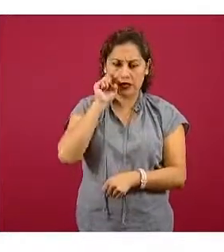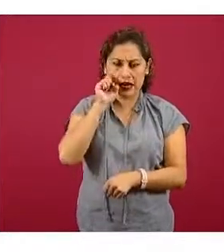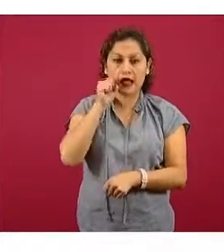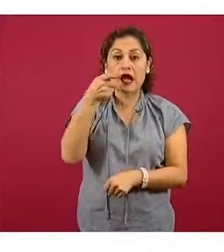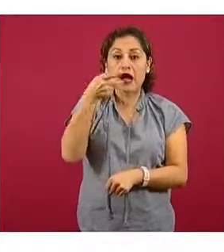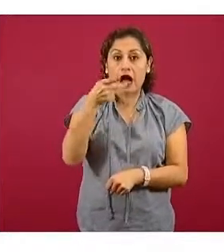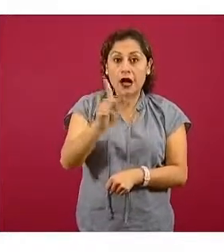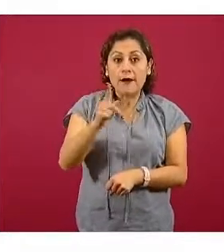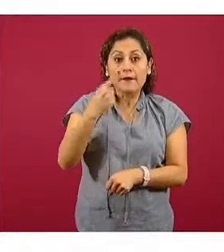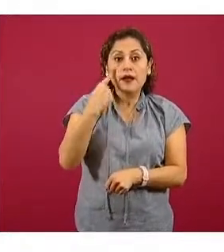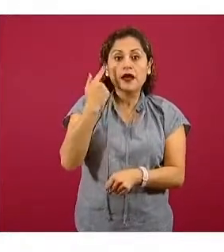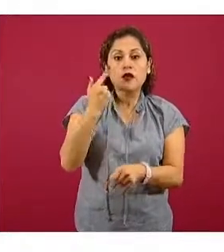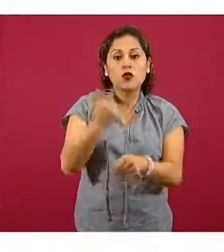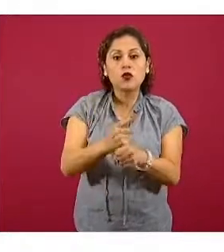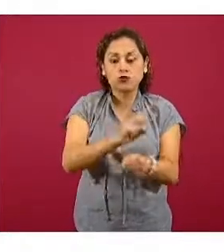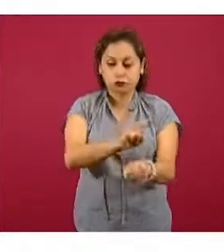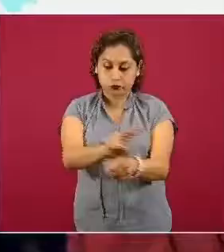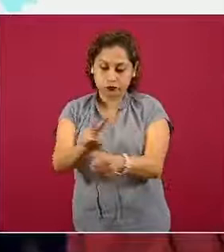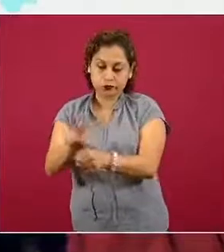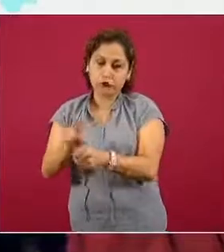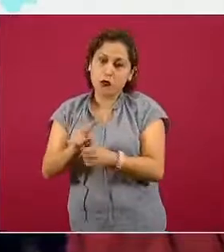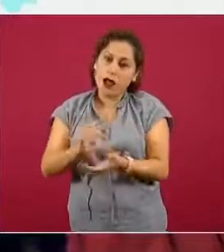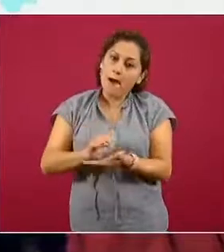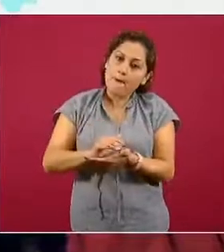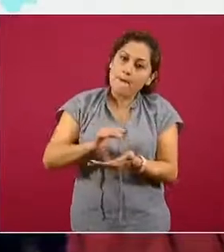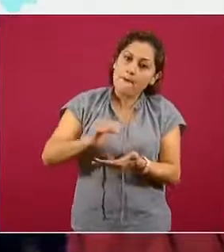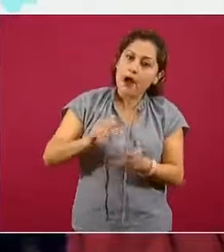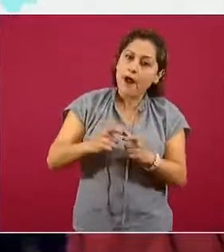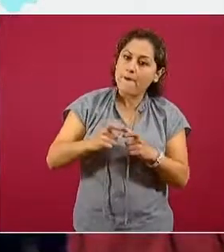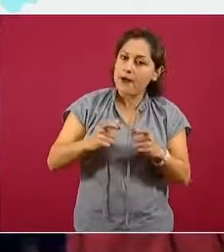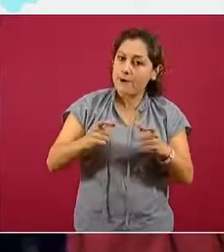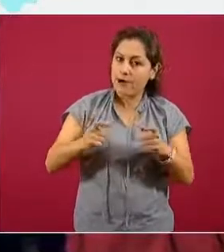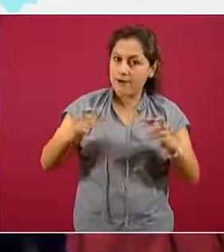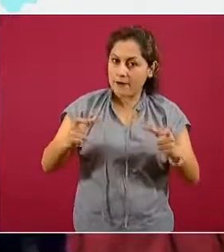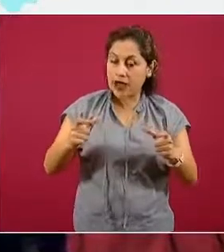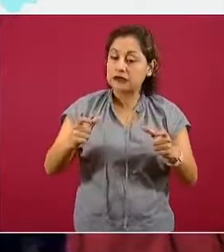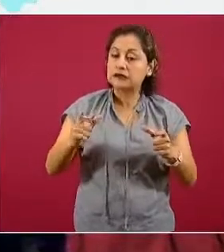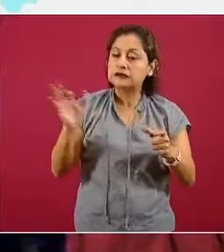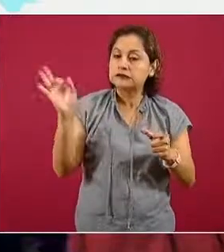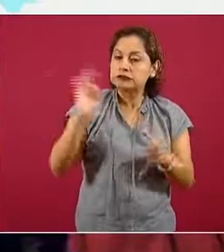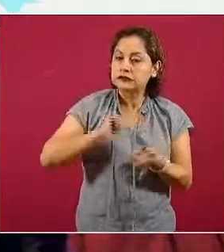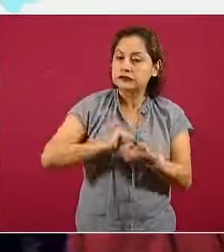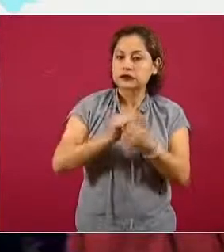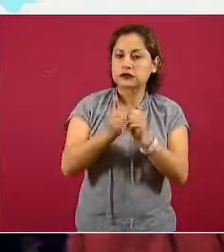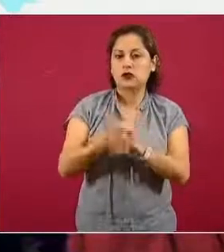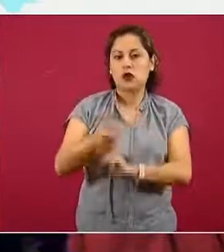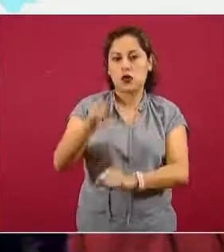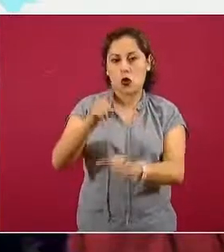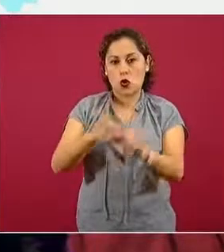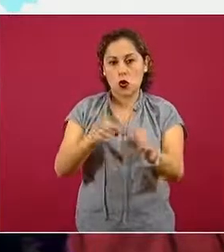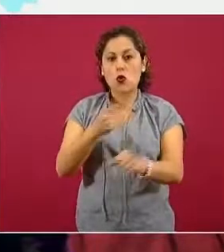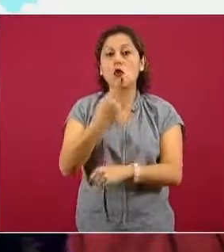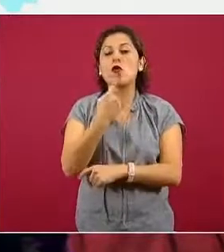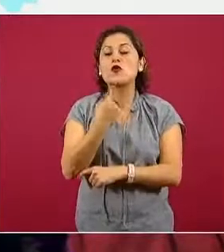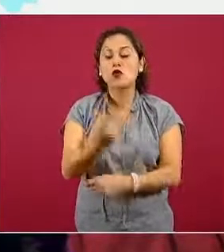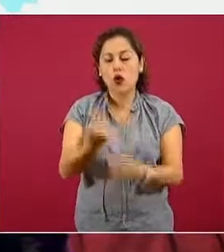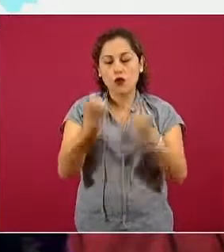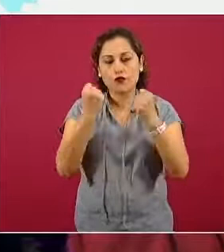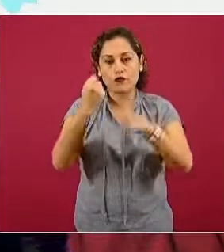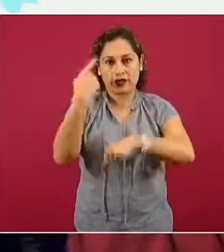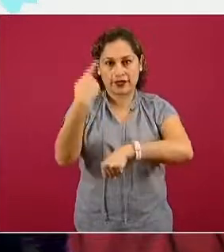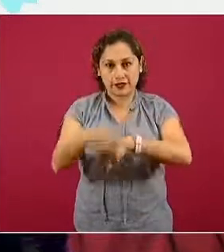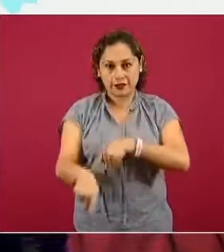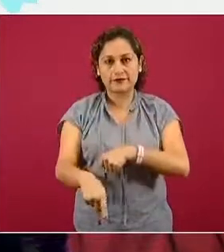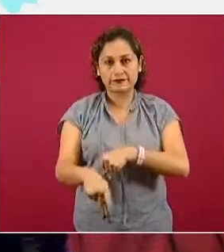ascenso en relación a los puntajes y que está más cerca de, en un futuro cercano, pasar a un nivel riesgo